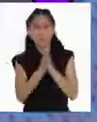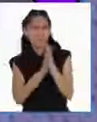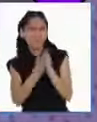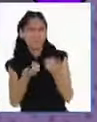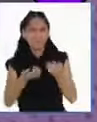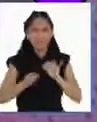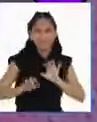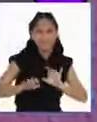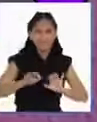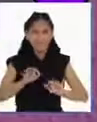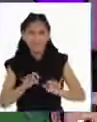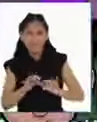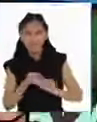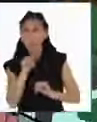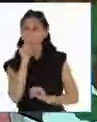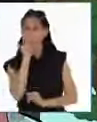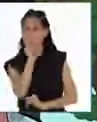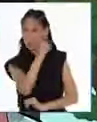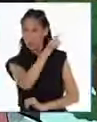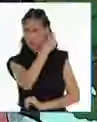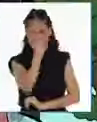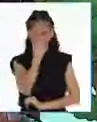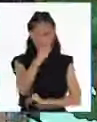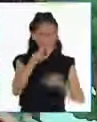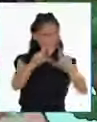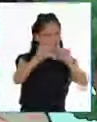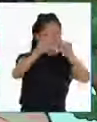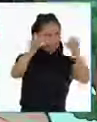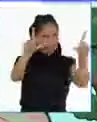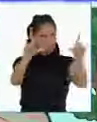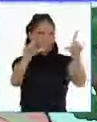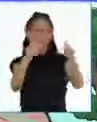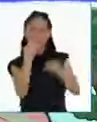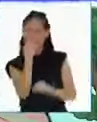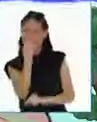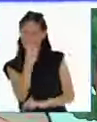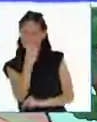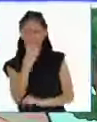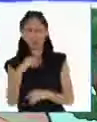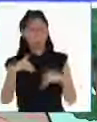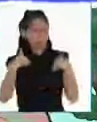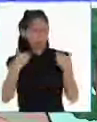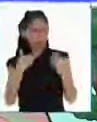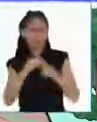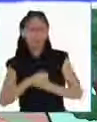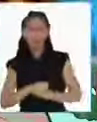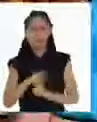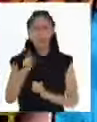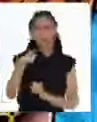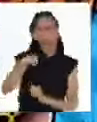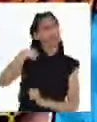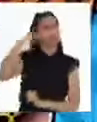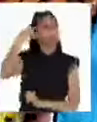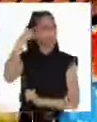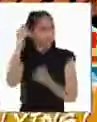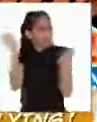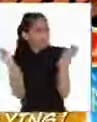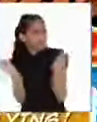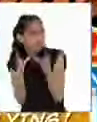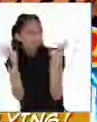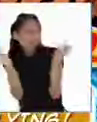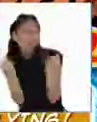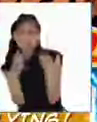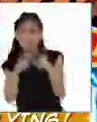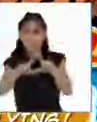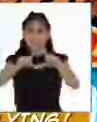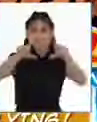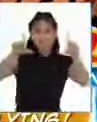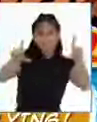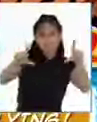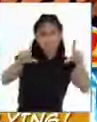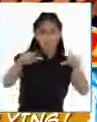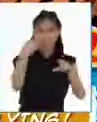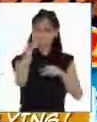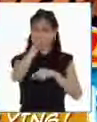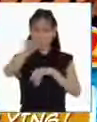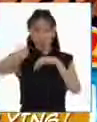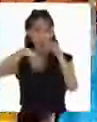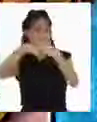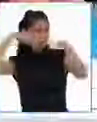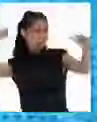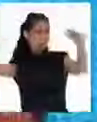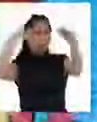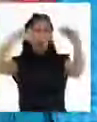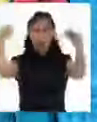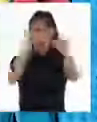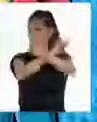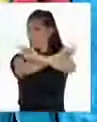Y la brigada sí se ve, con tu ayuda no lo permitirá. Anímate a reportar y pongámosle un alto a la violencia escolar.